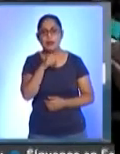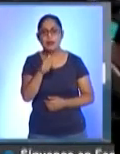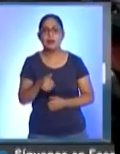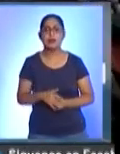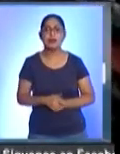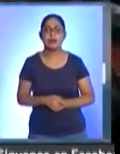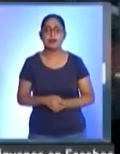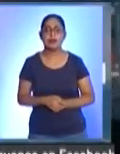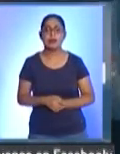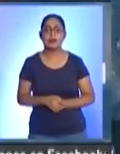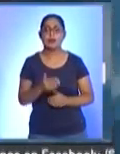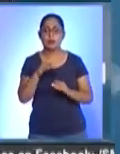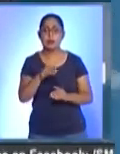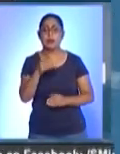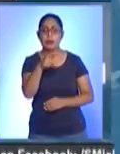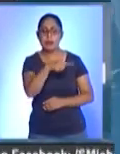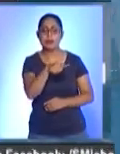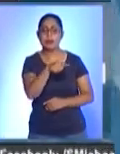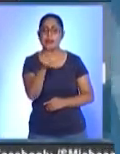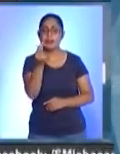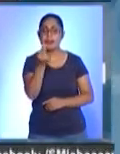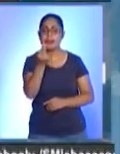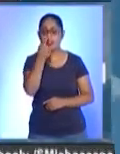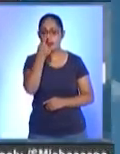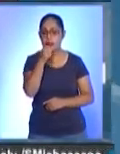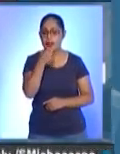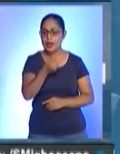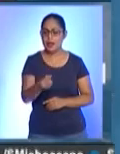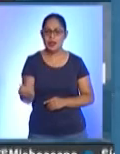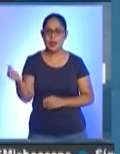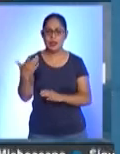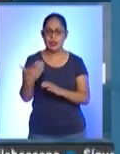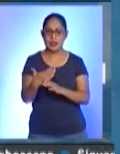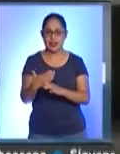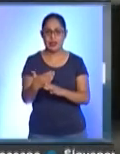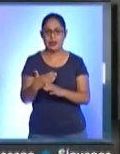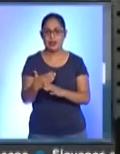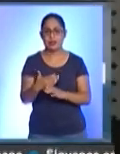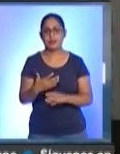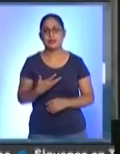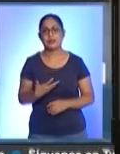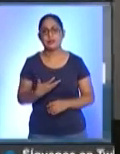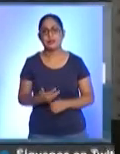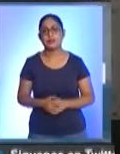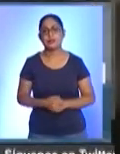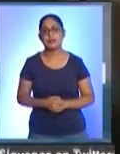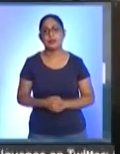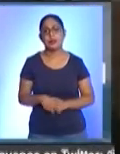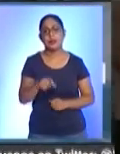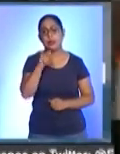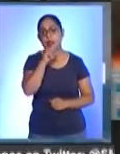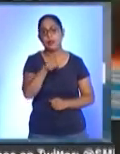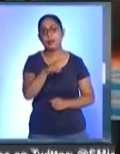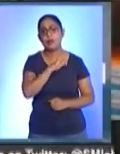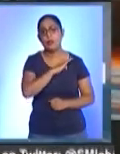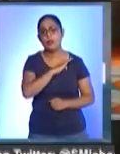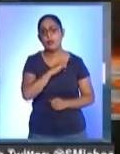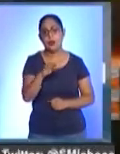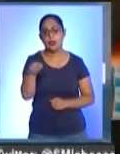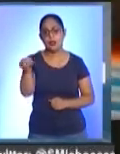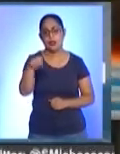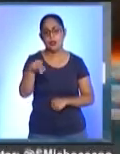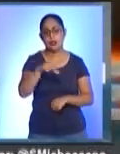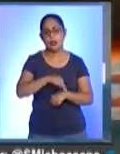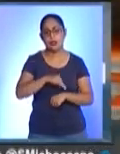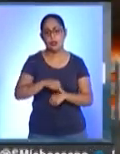sobre todo son necesarios para los tratamientos como de quimioterapia. En los casos que es posible, los oncólogos